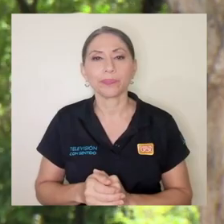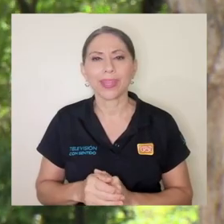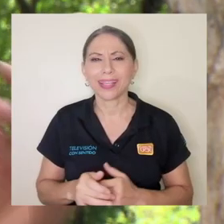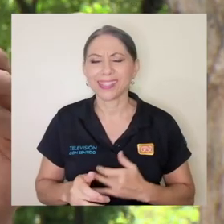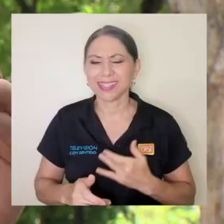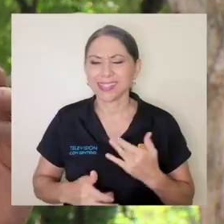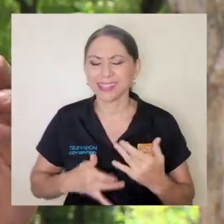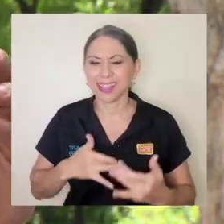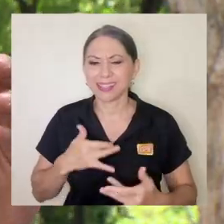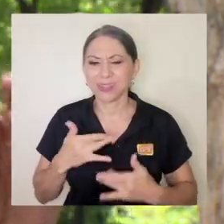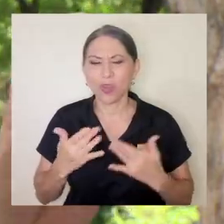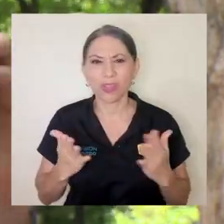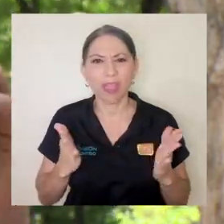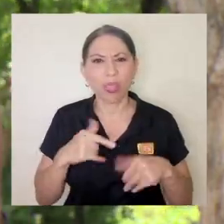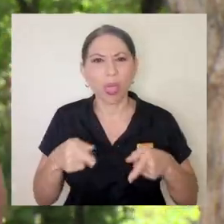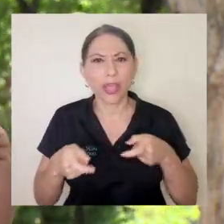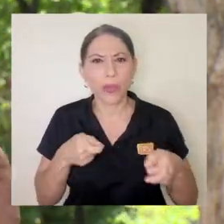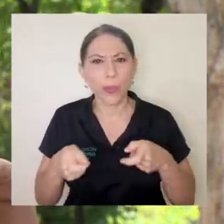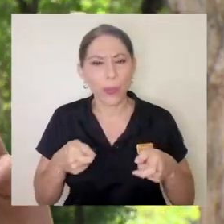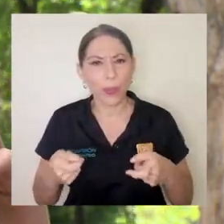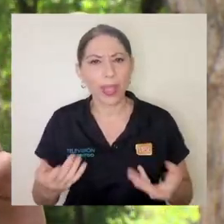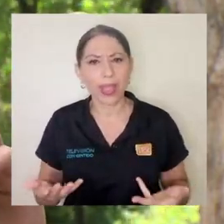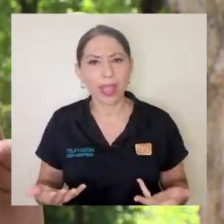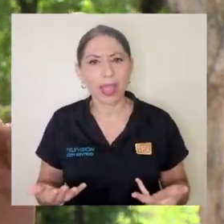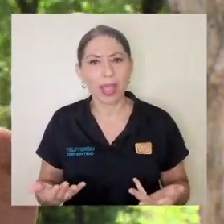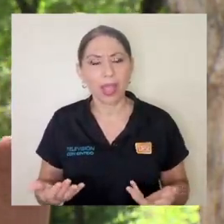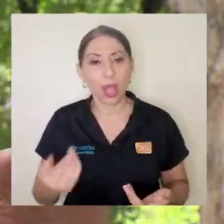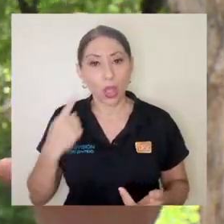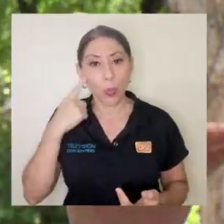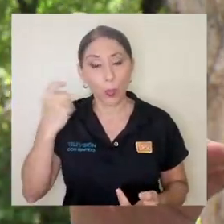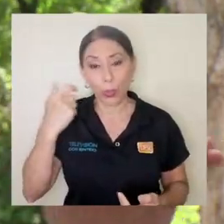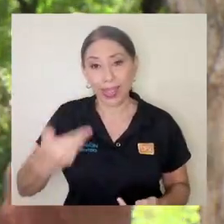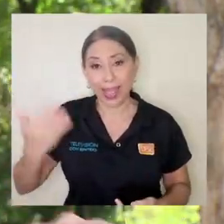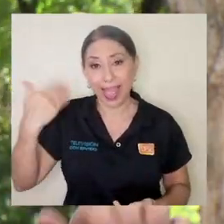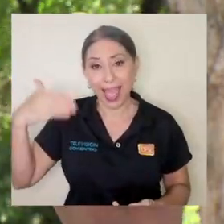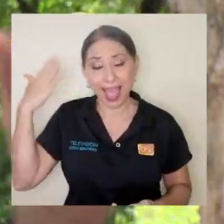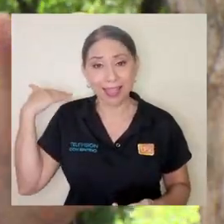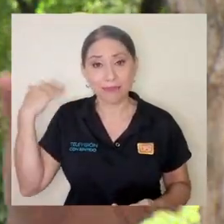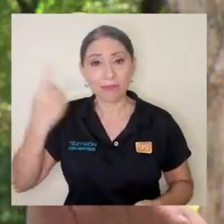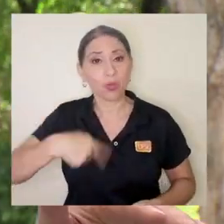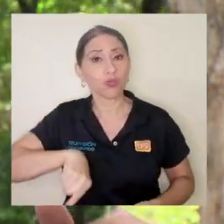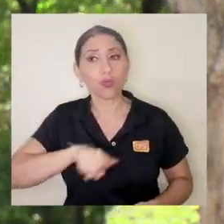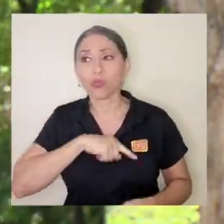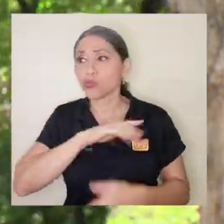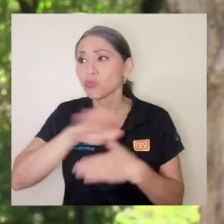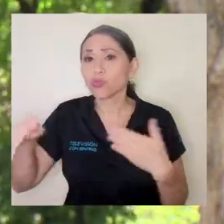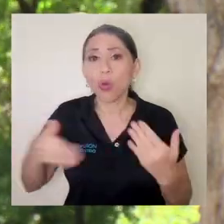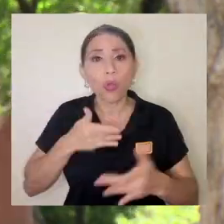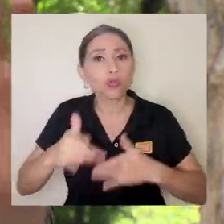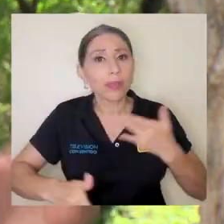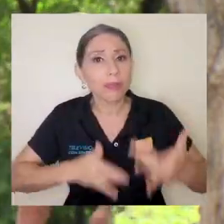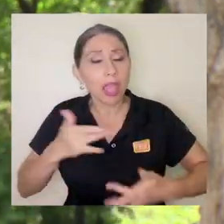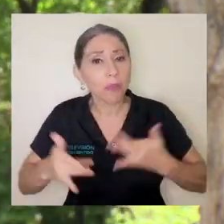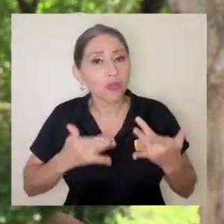porque veníamos de algo que todos no sentíamos que estábamos dentro de una rutina, una estructura y